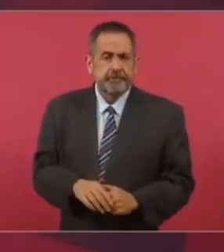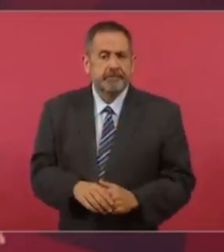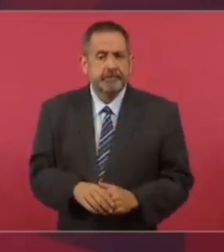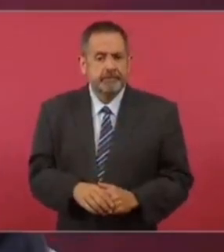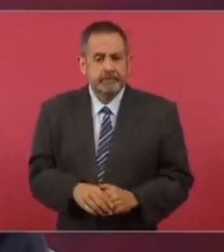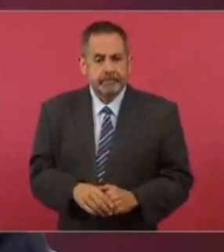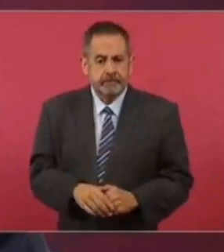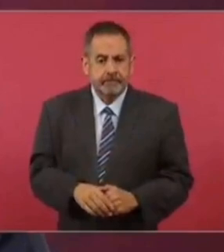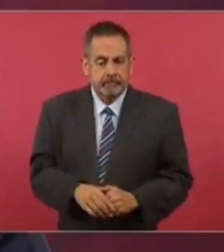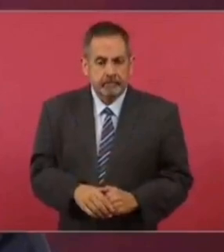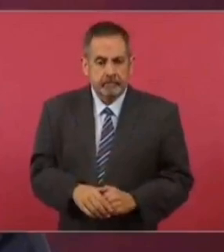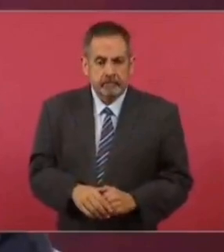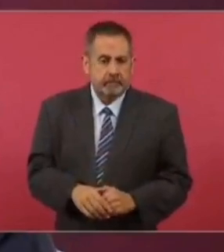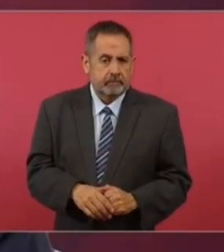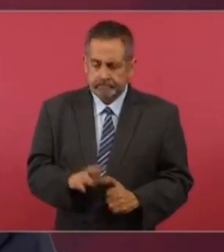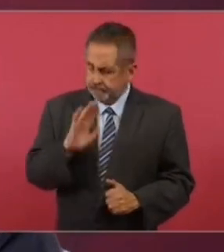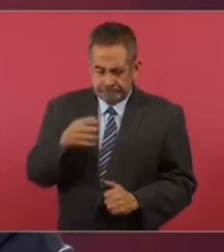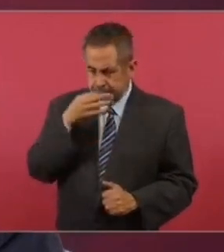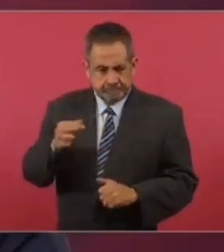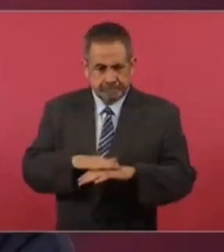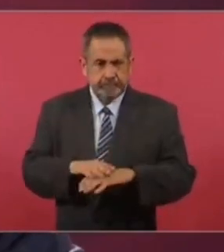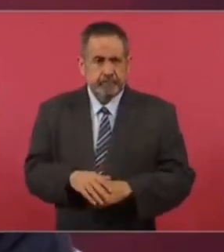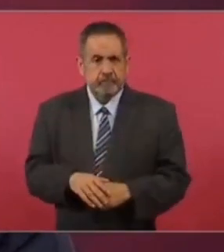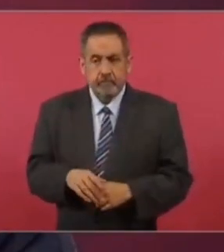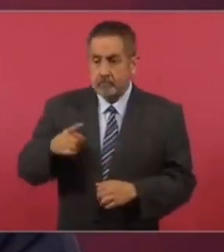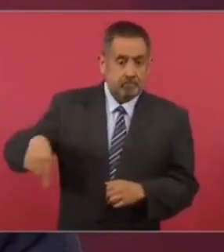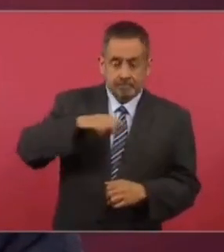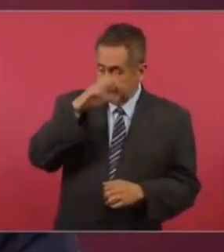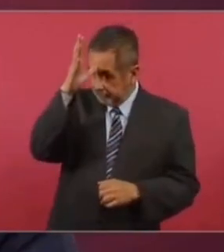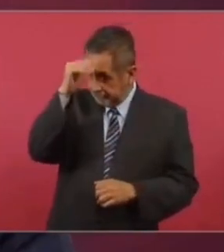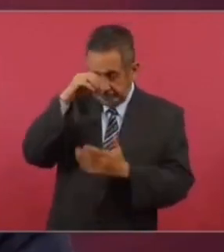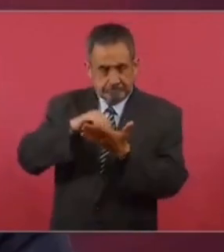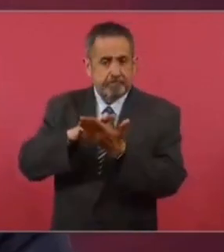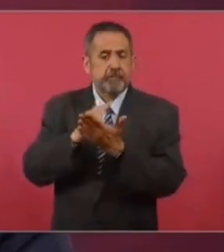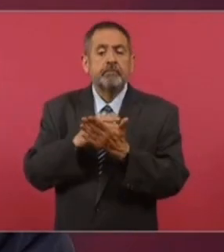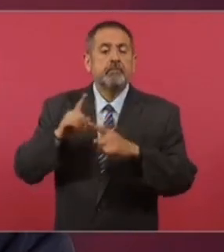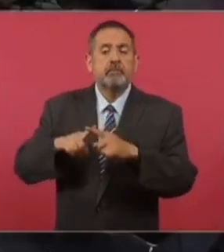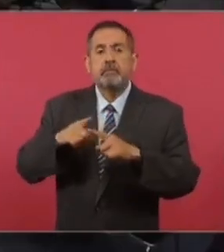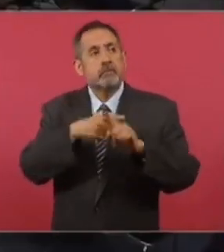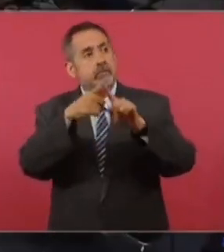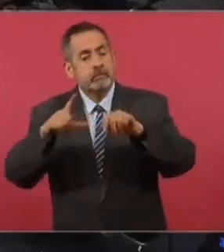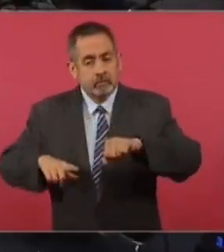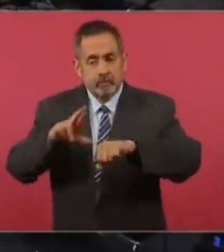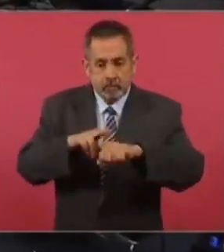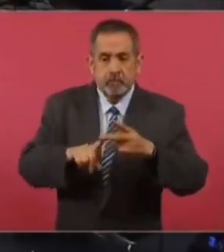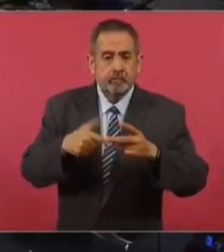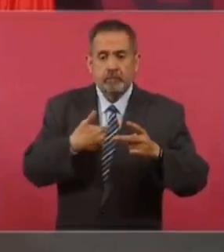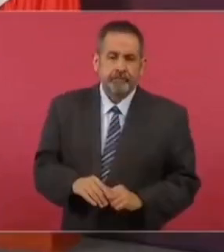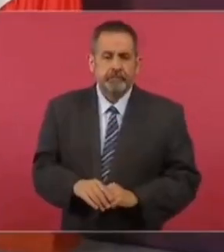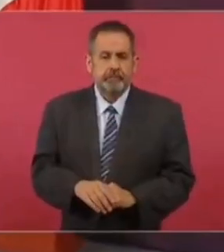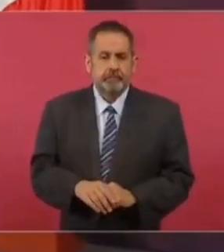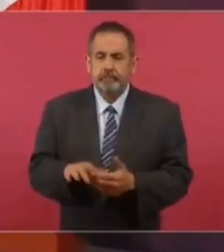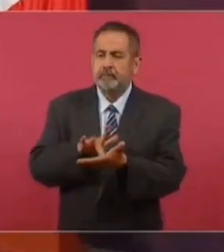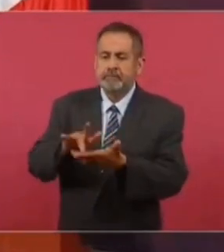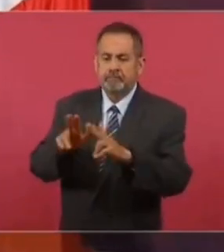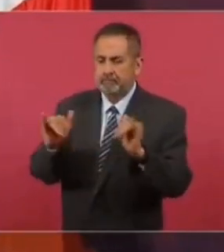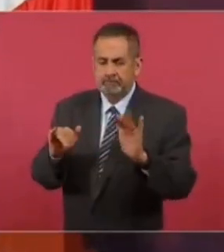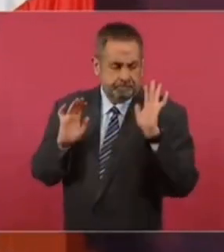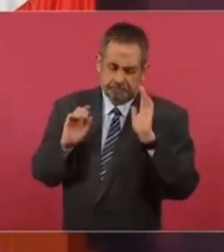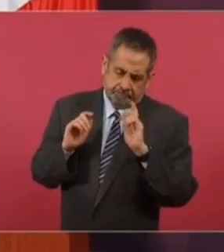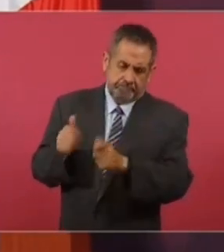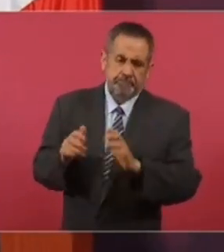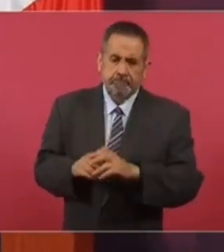pero ya. Además, uno de los acuerdos que se tomaron es de que los gobernadores, el presidente, no podemos apoyar a nadie,